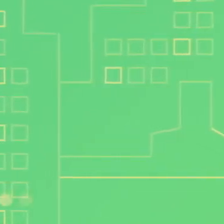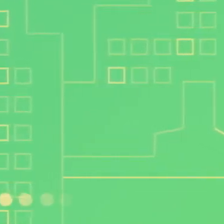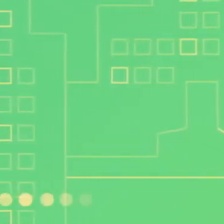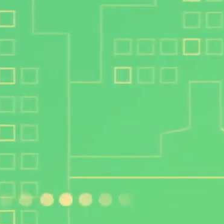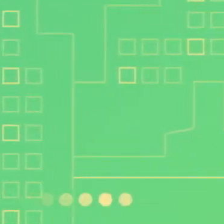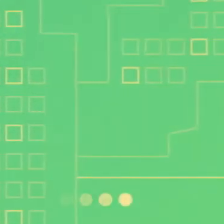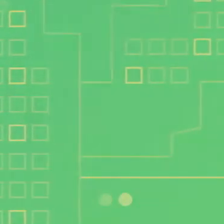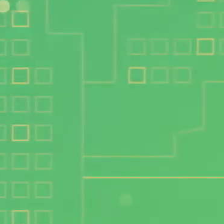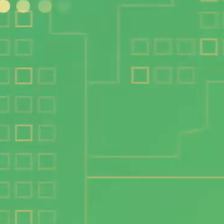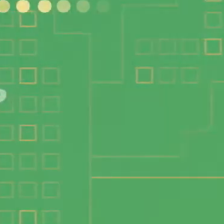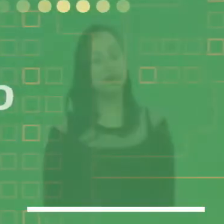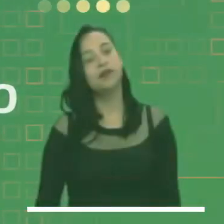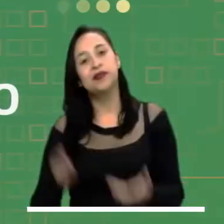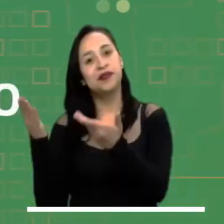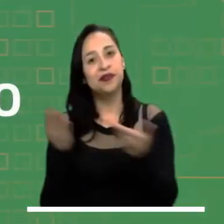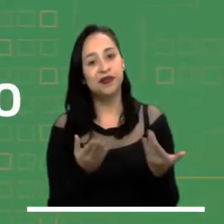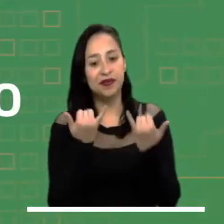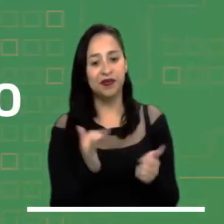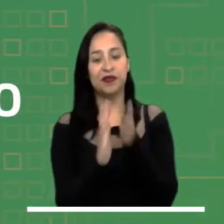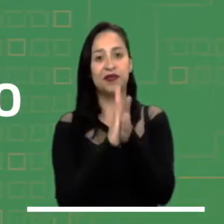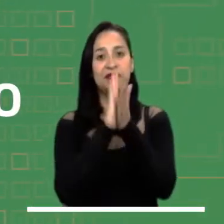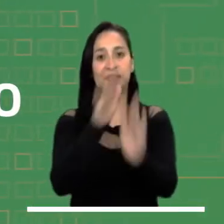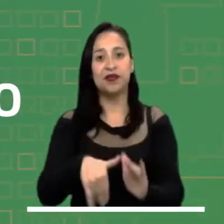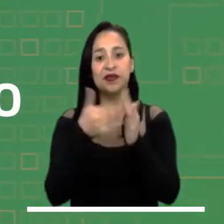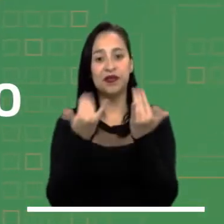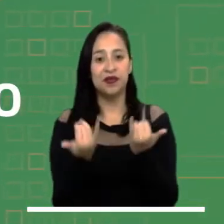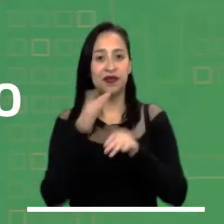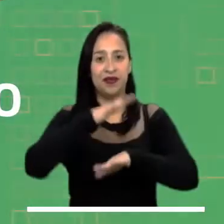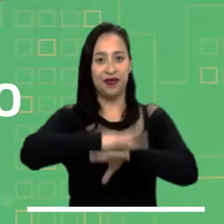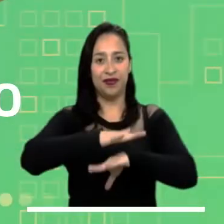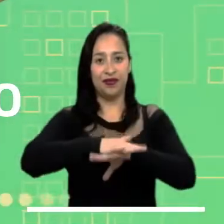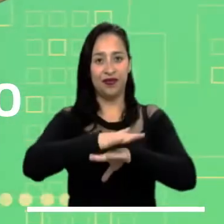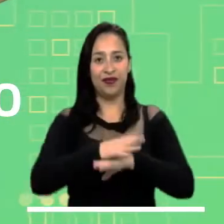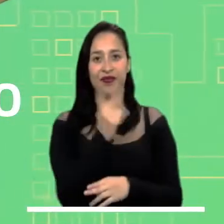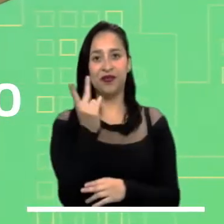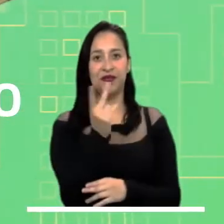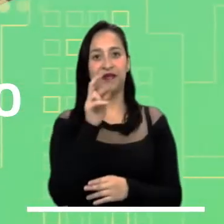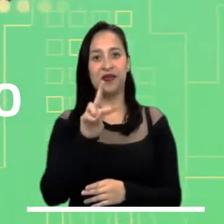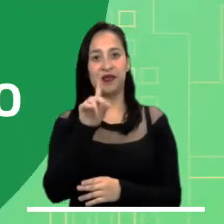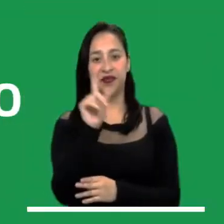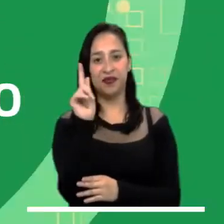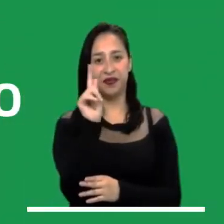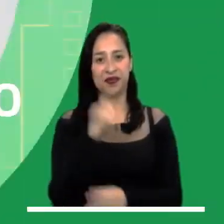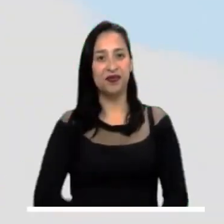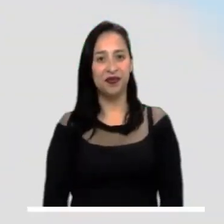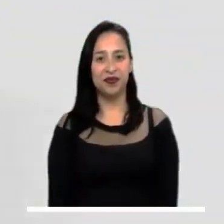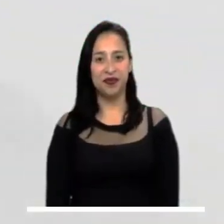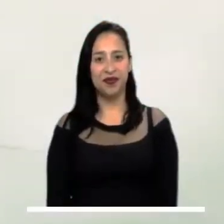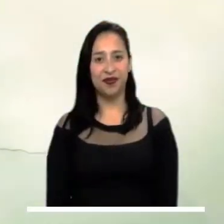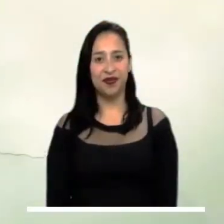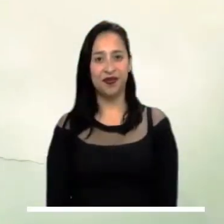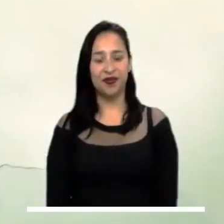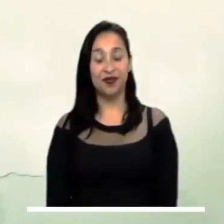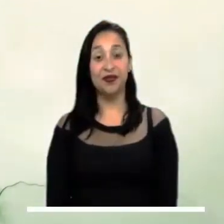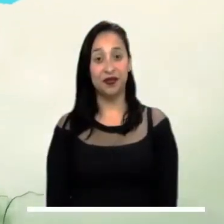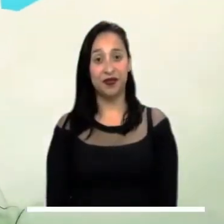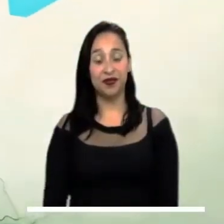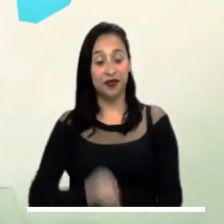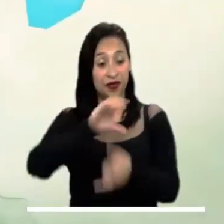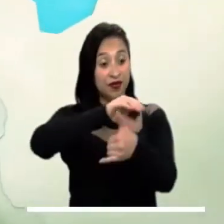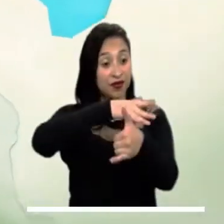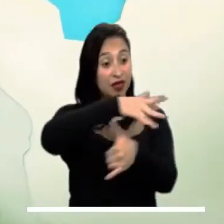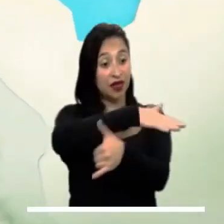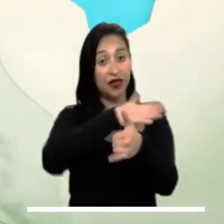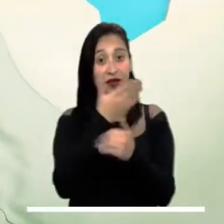Bienvenidos a conocer el pronóstico del tiempo para la tarde de hoy, viernes 21 de febrero. La tarde caribeña promete